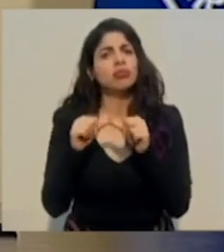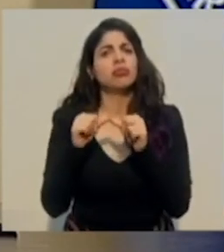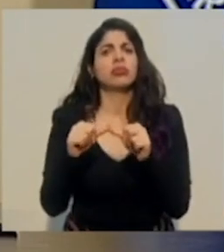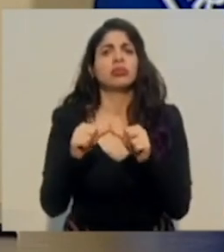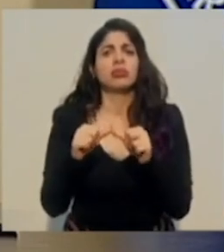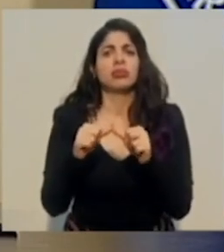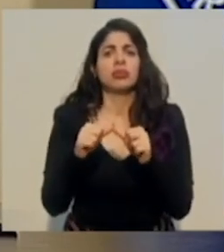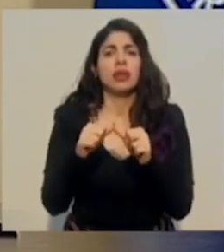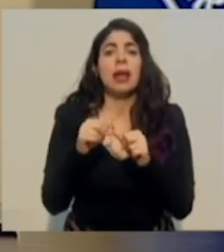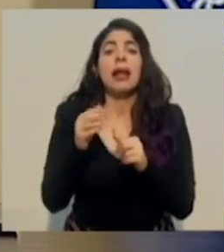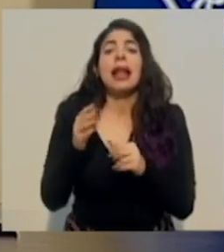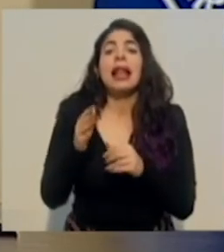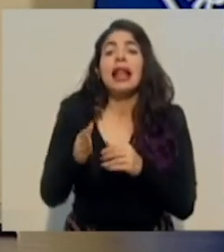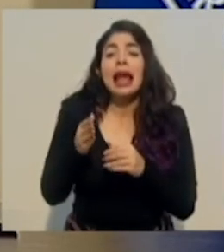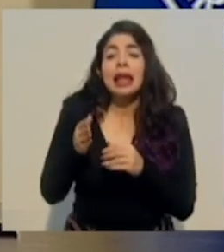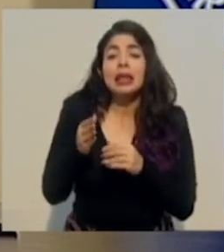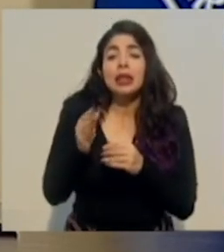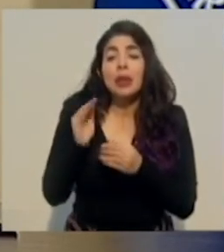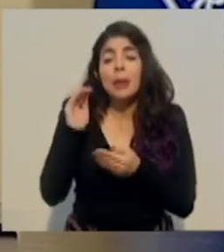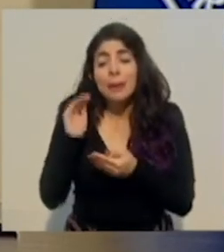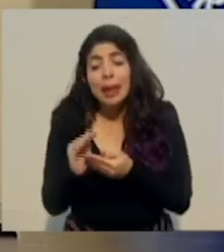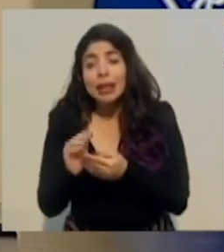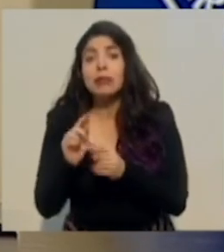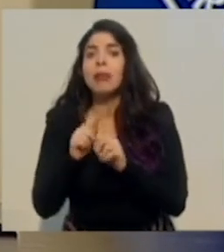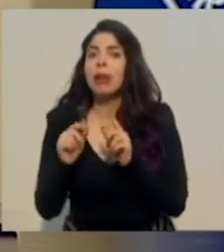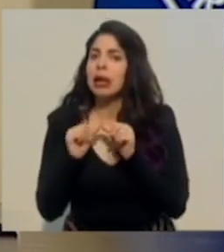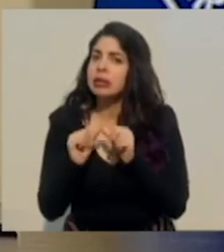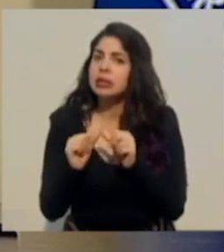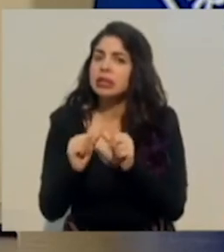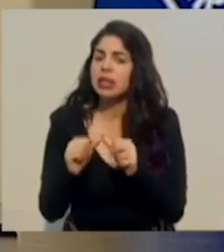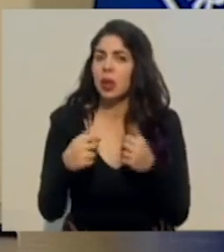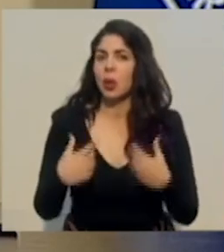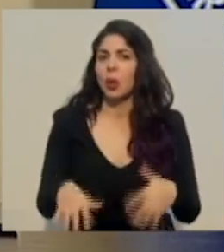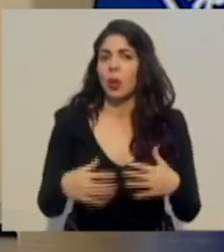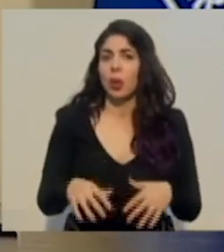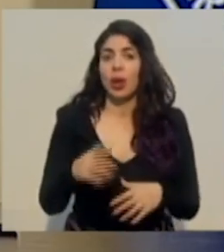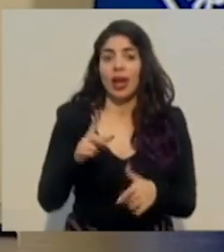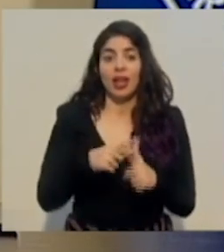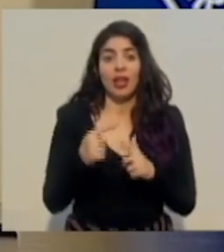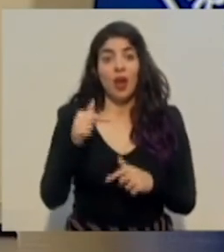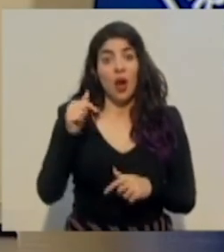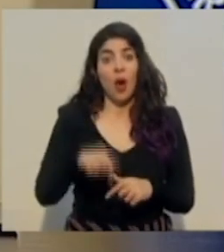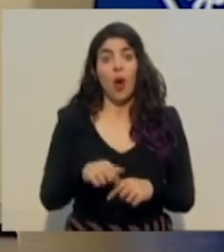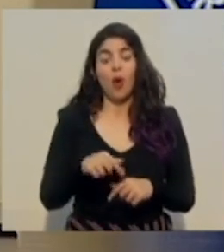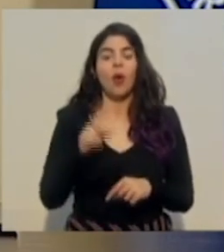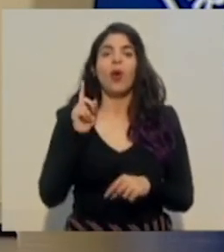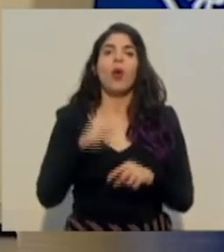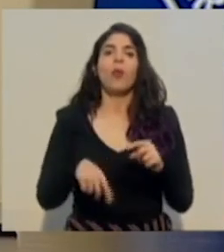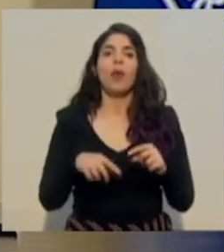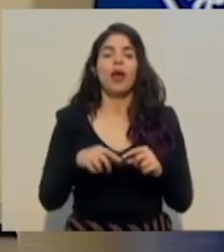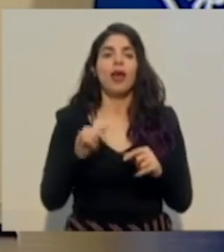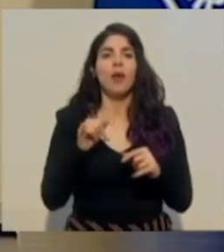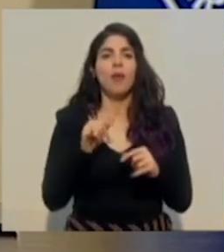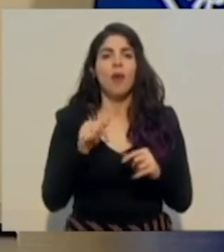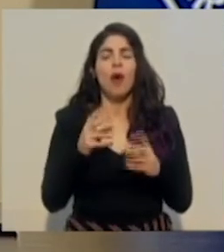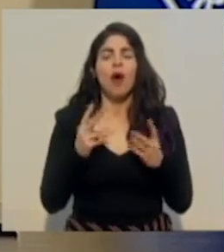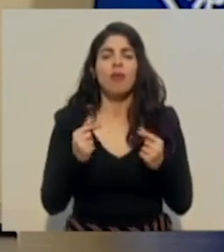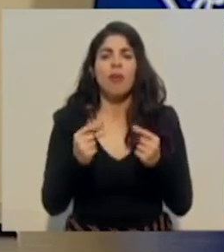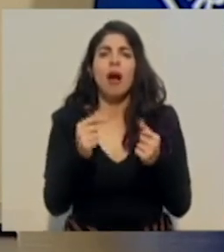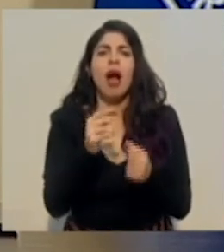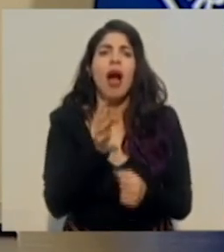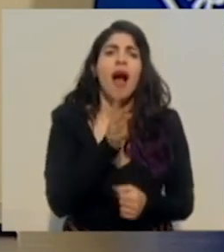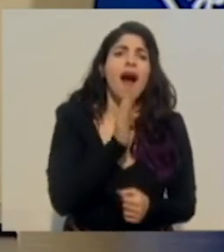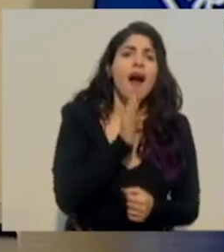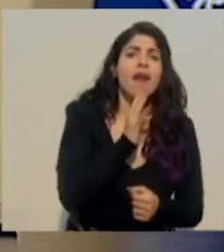sostienen. Entonces, yo creo que hoy sería aventurado empezar a hablar de cómo vamos